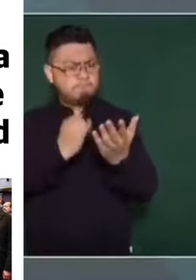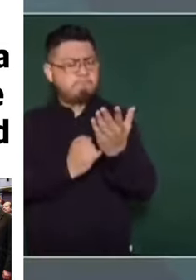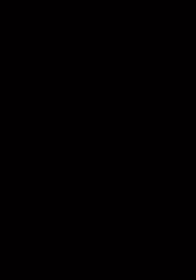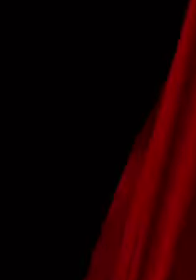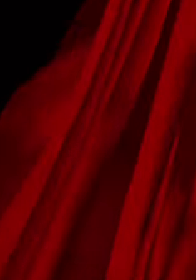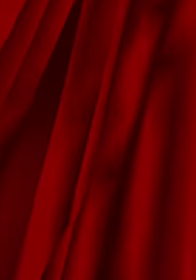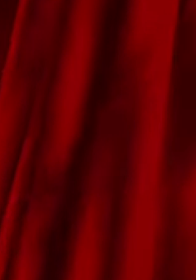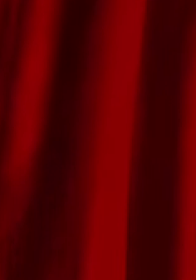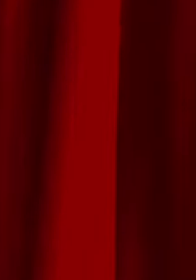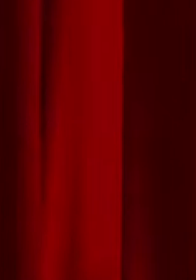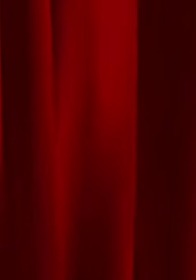tiene ideales. ¡Gracias! ¡Gracias! ¡Gracias!